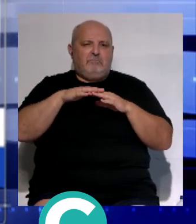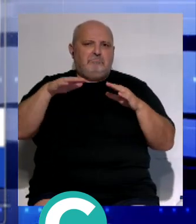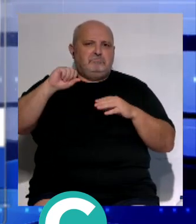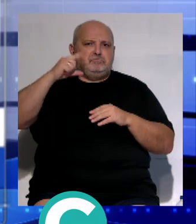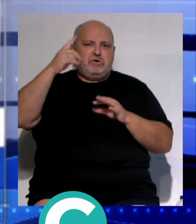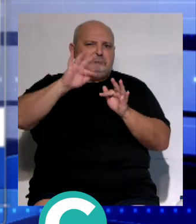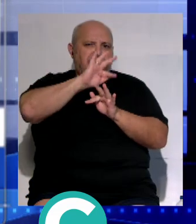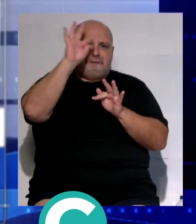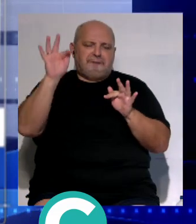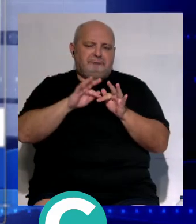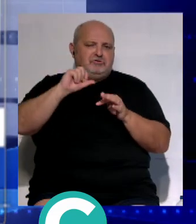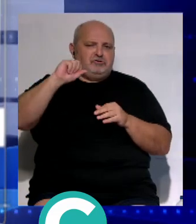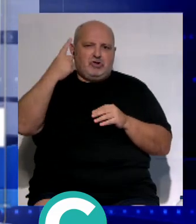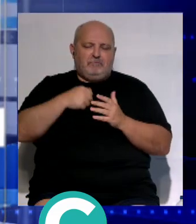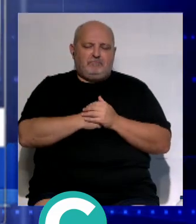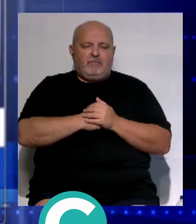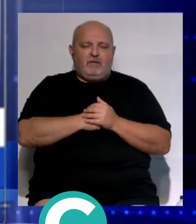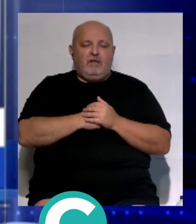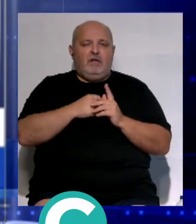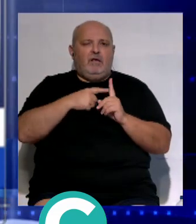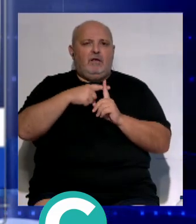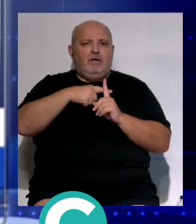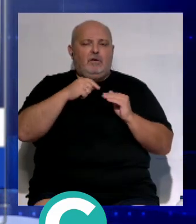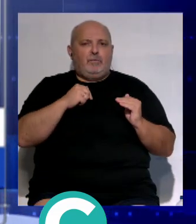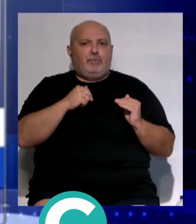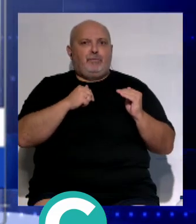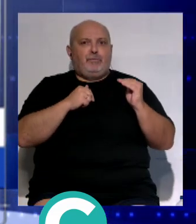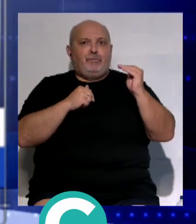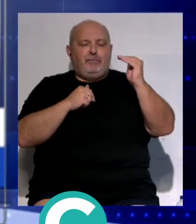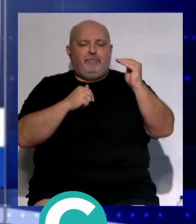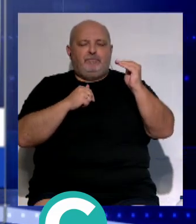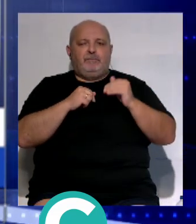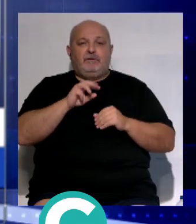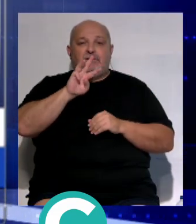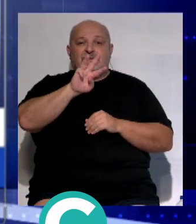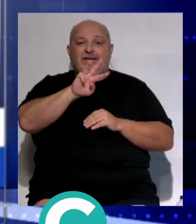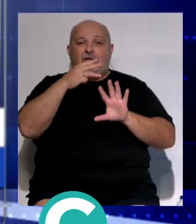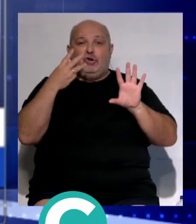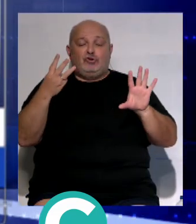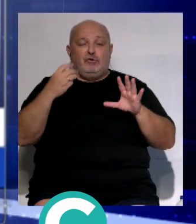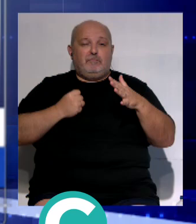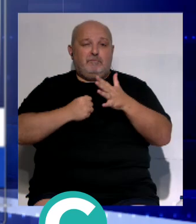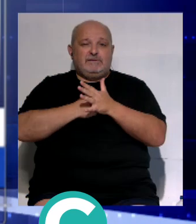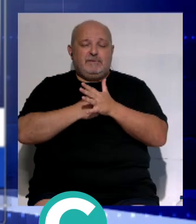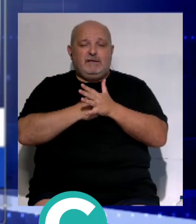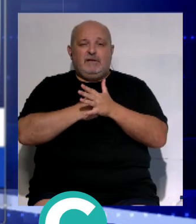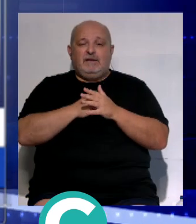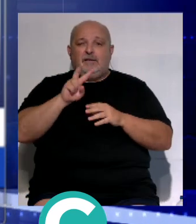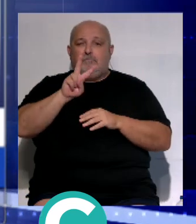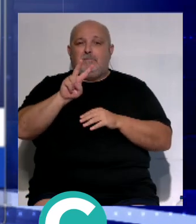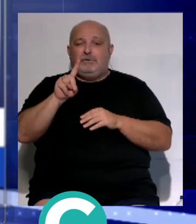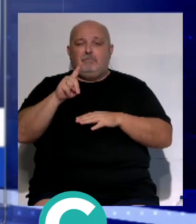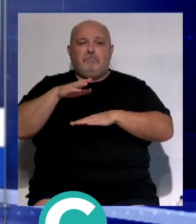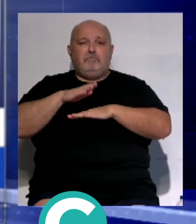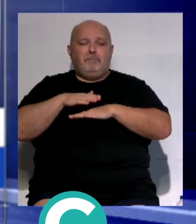soleado en el resto las temperaturas en ascenso que oscilarán entre los 38 grados de máxima y los 21